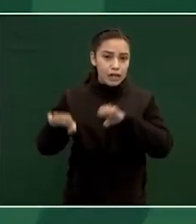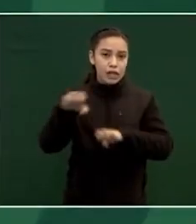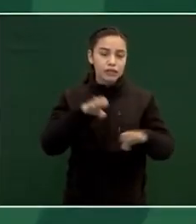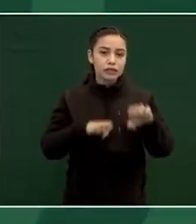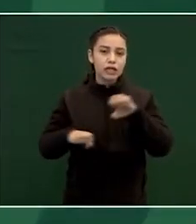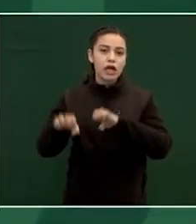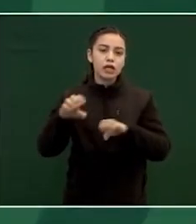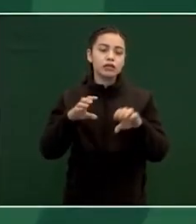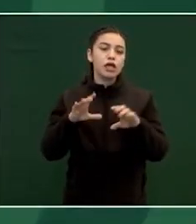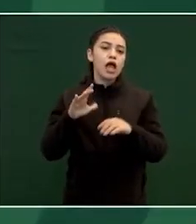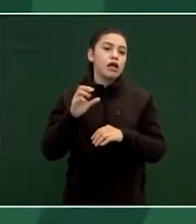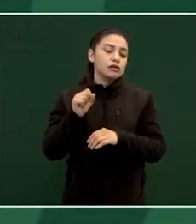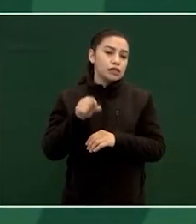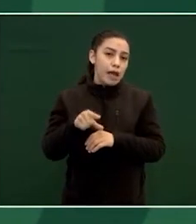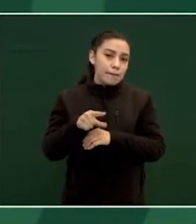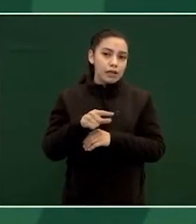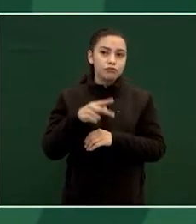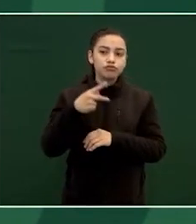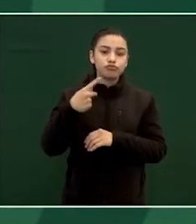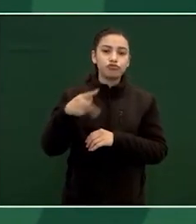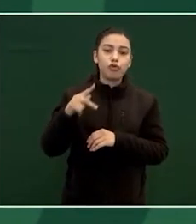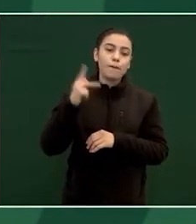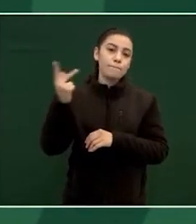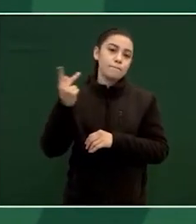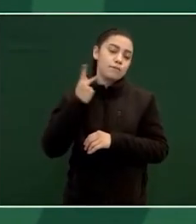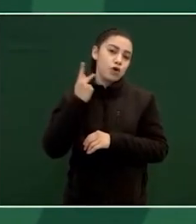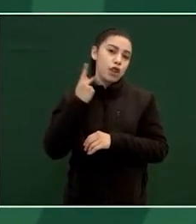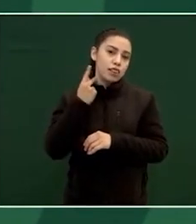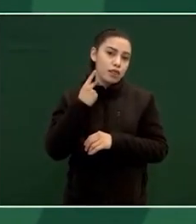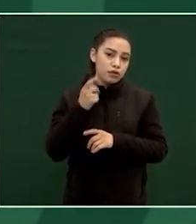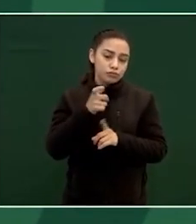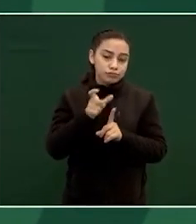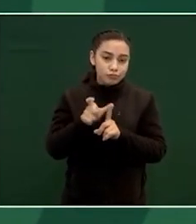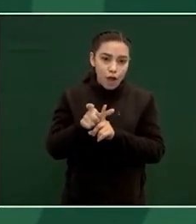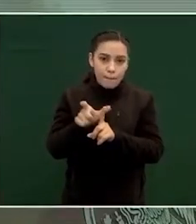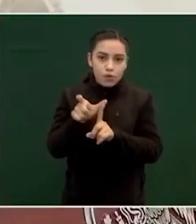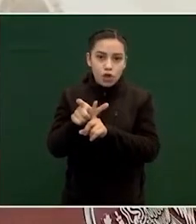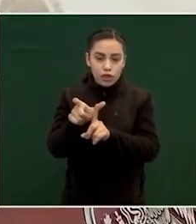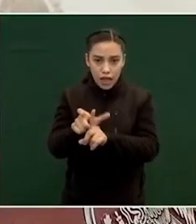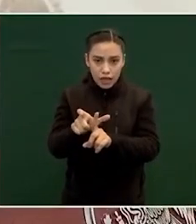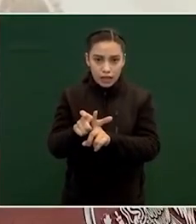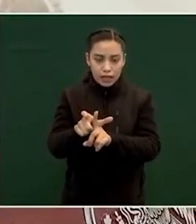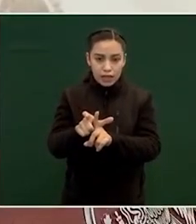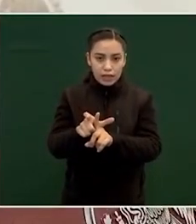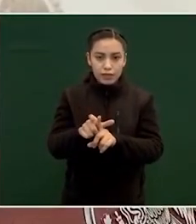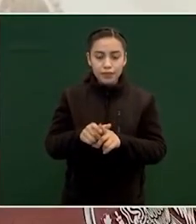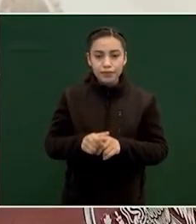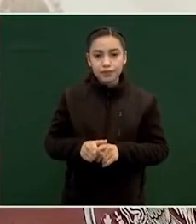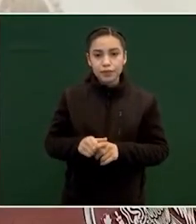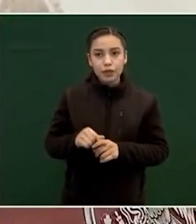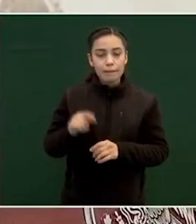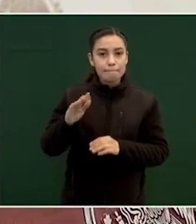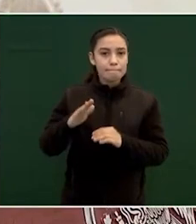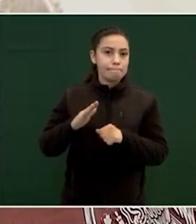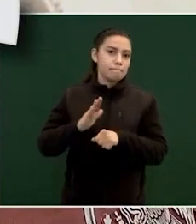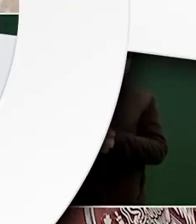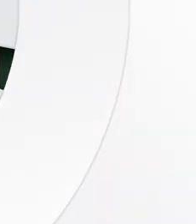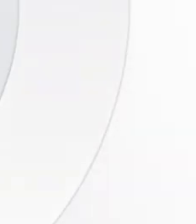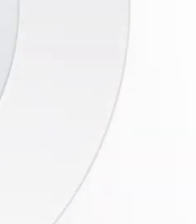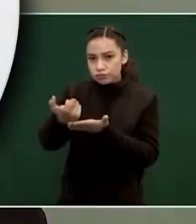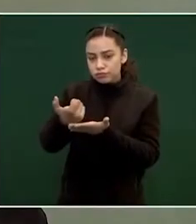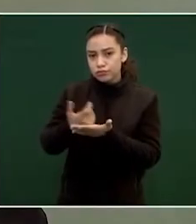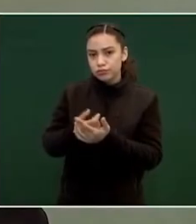políticos protectores del más alto nivel